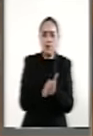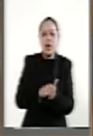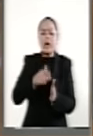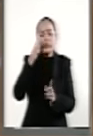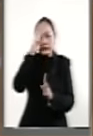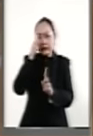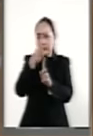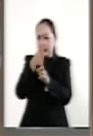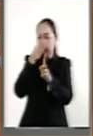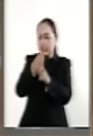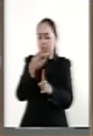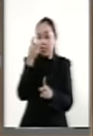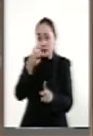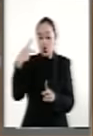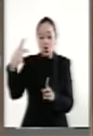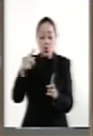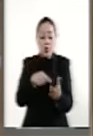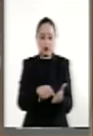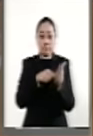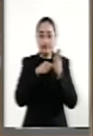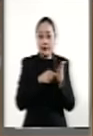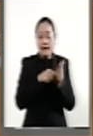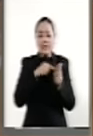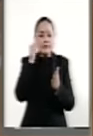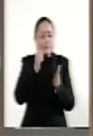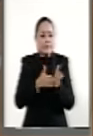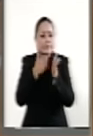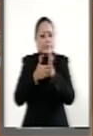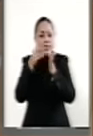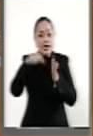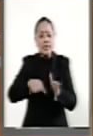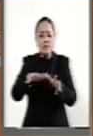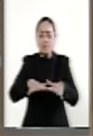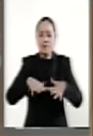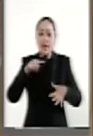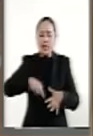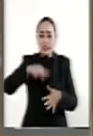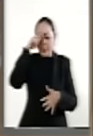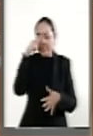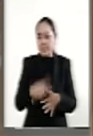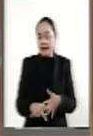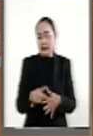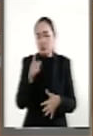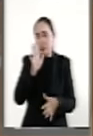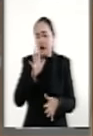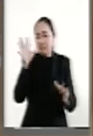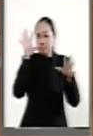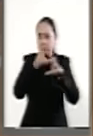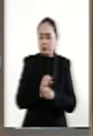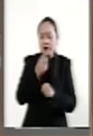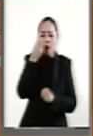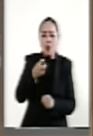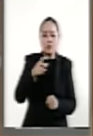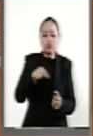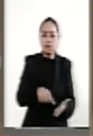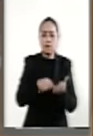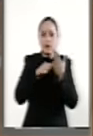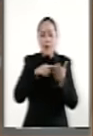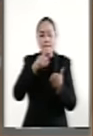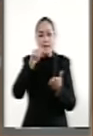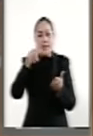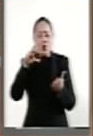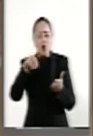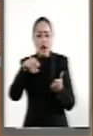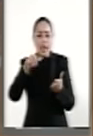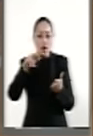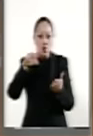luz que ellas con su ejemplo construyen en esta patria oscurecida. recogiendo las palabras de Pablo Neruda,